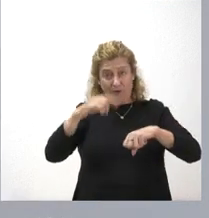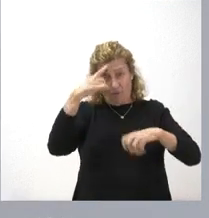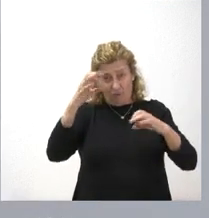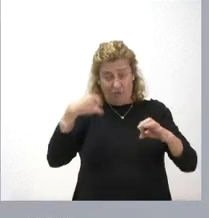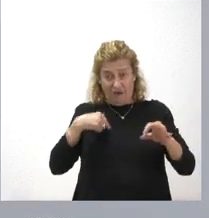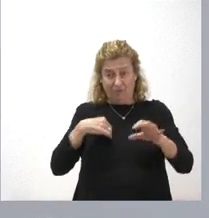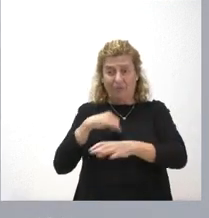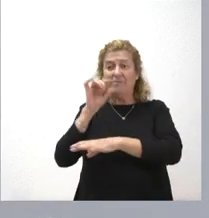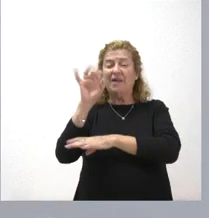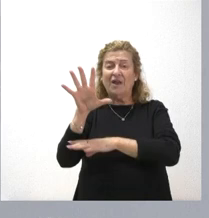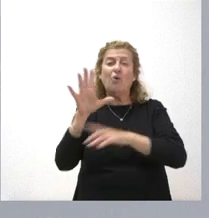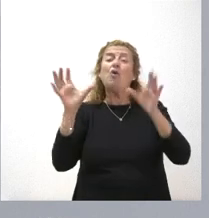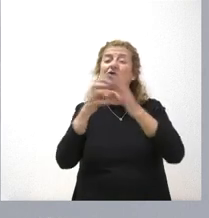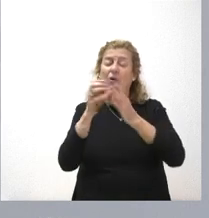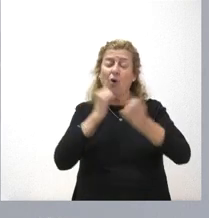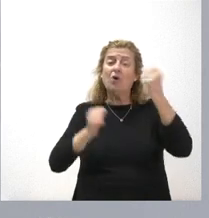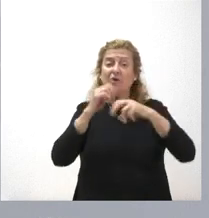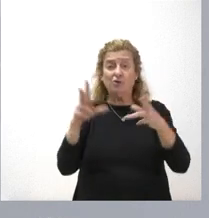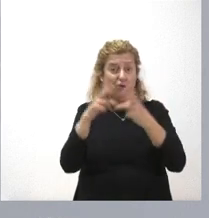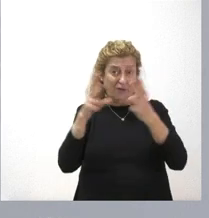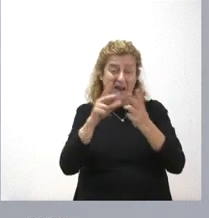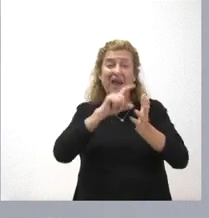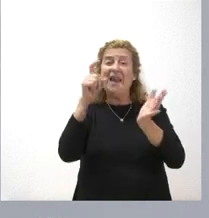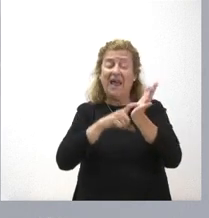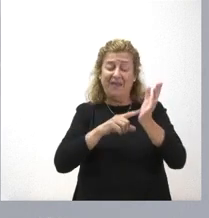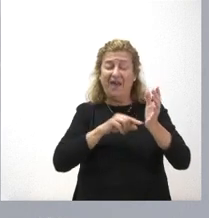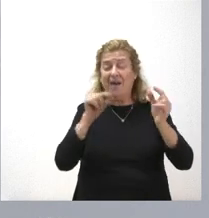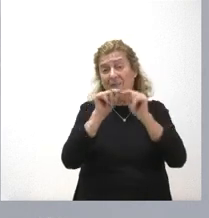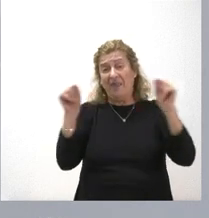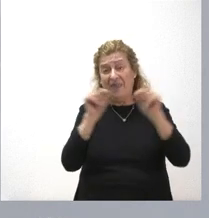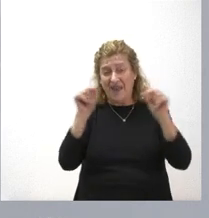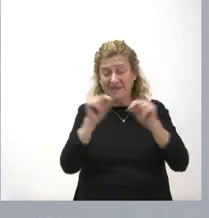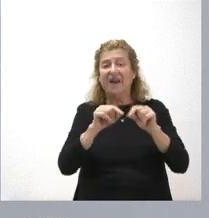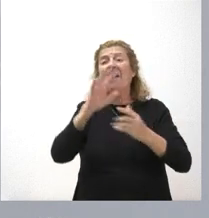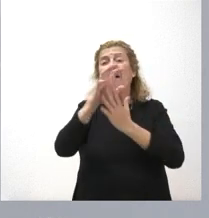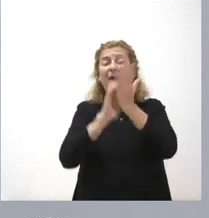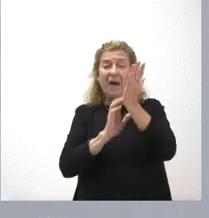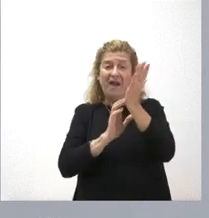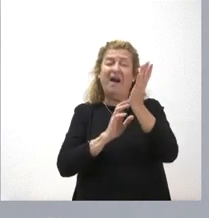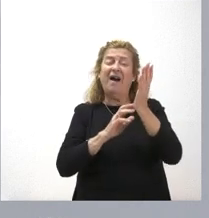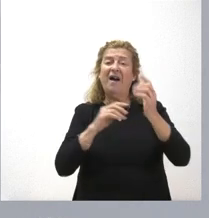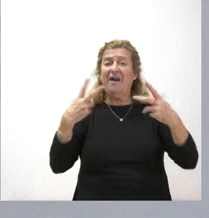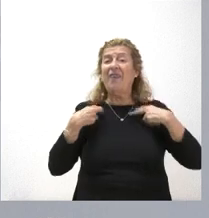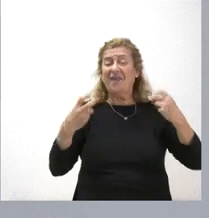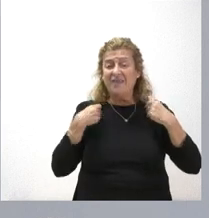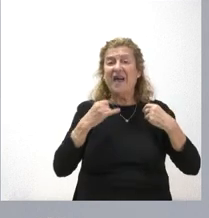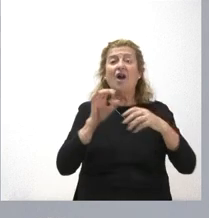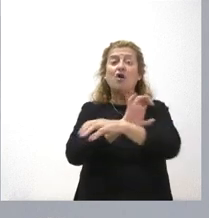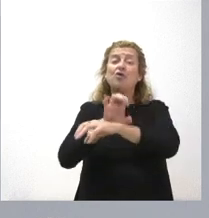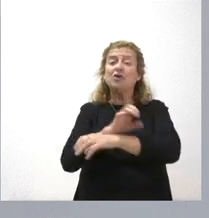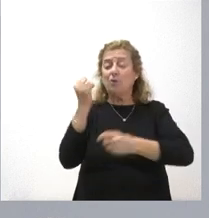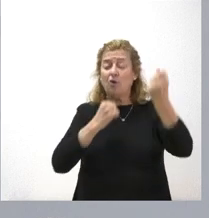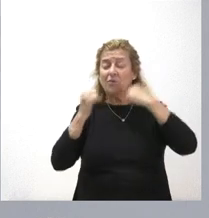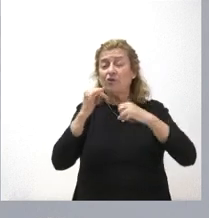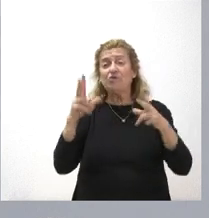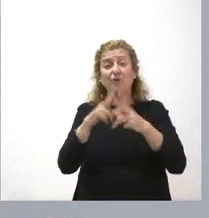consejo económico y social que es la ley de medidas que lo acompaña la rebaja tributaria que hemos puesto en práctica el consejo económico y social yo hablé con el